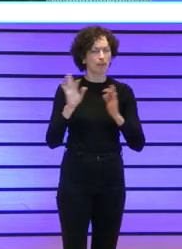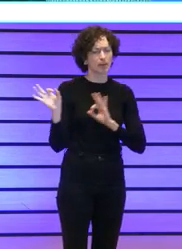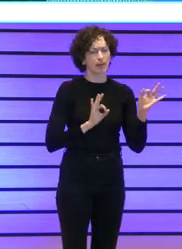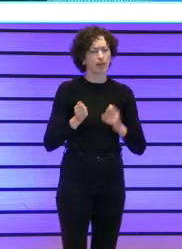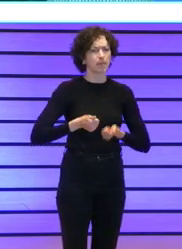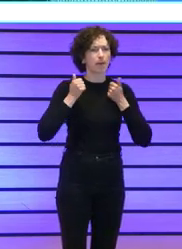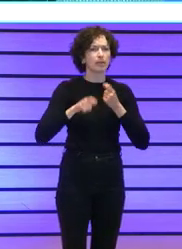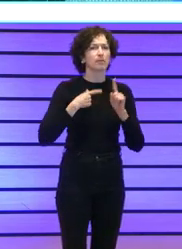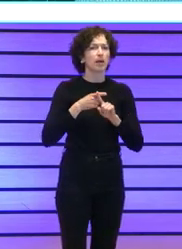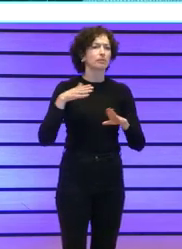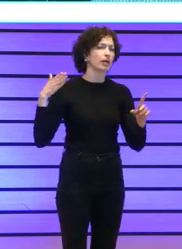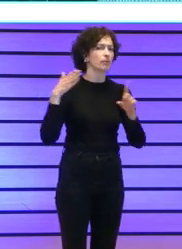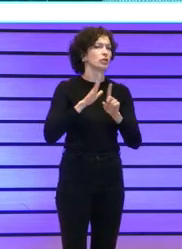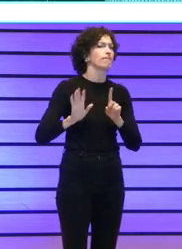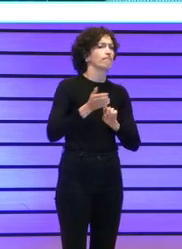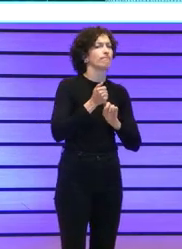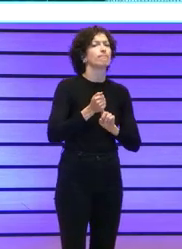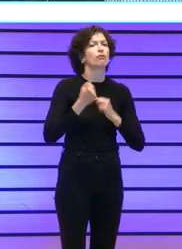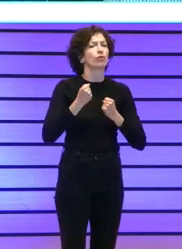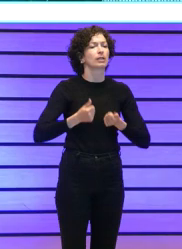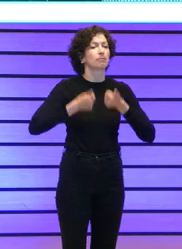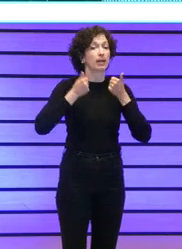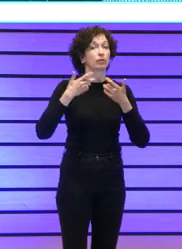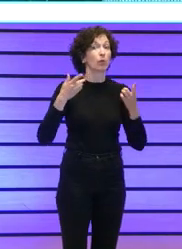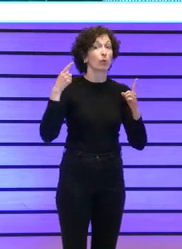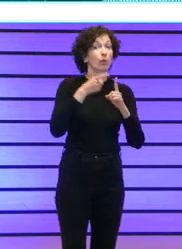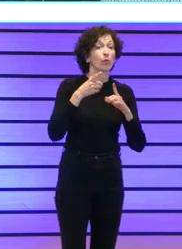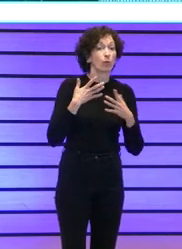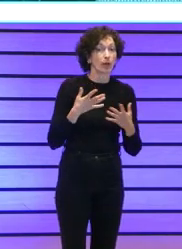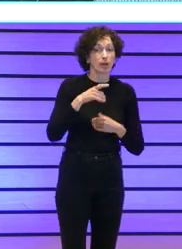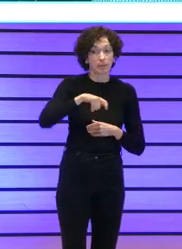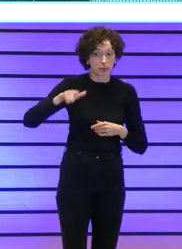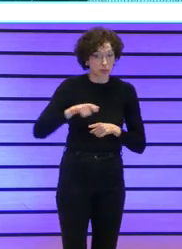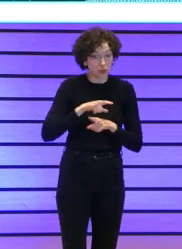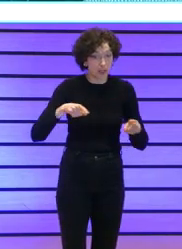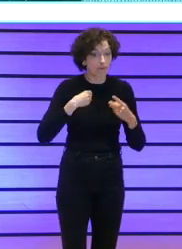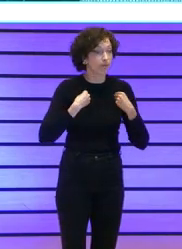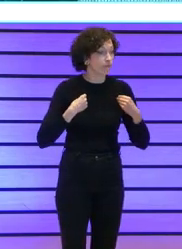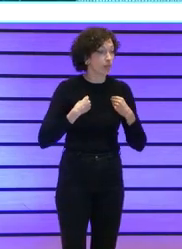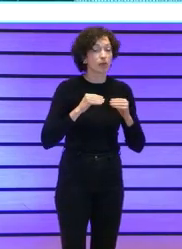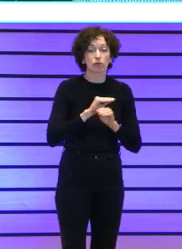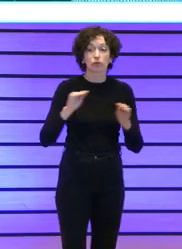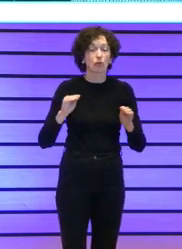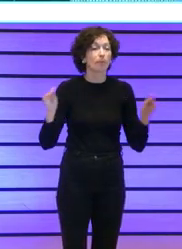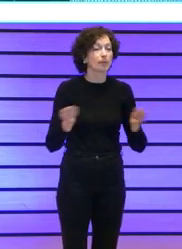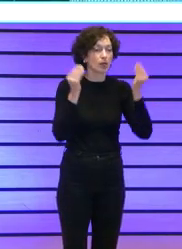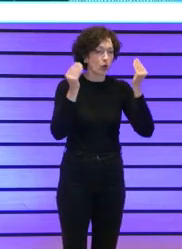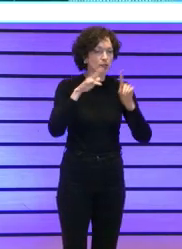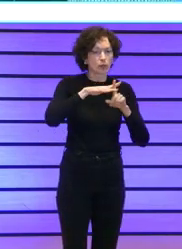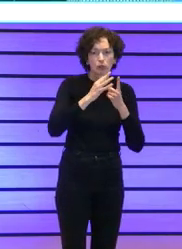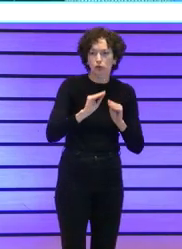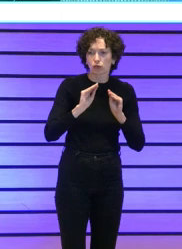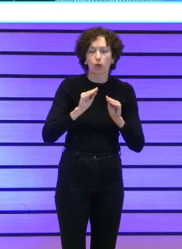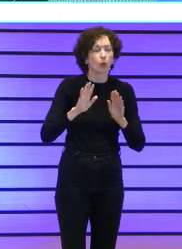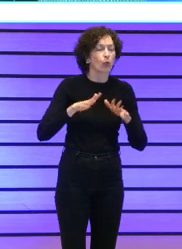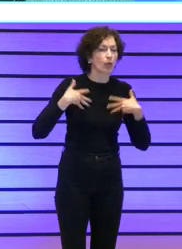más potencia nuestra misión que sin duda alguna es lograr buenas vidas para las personas sean cuáles sean sus circunstancias y estén donde